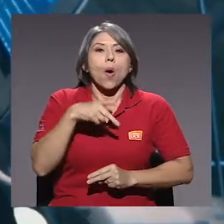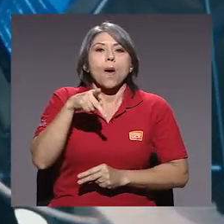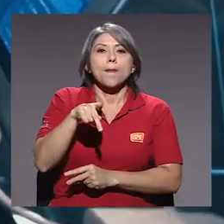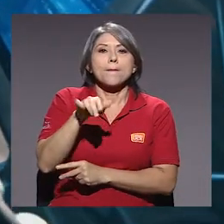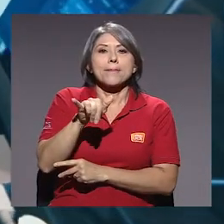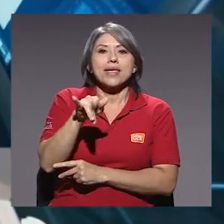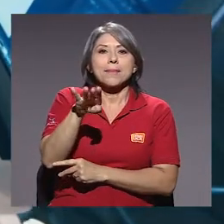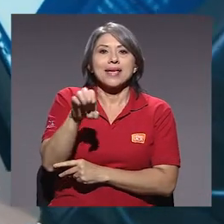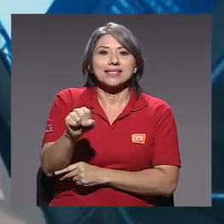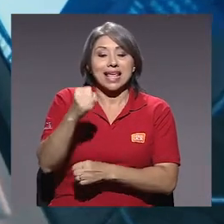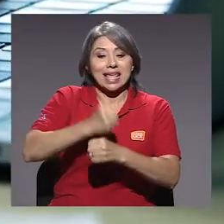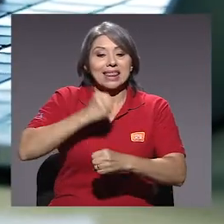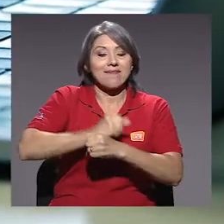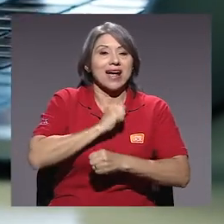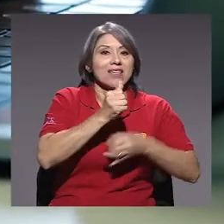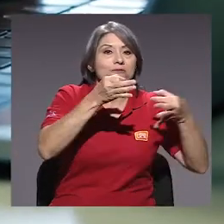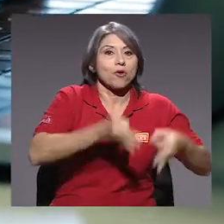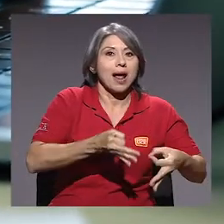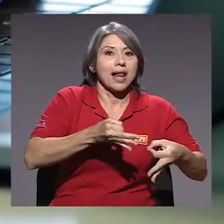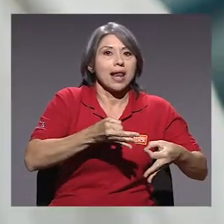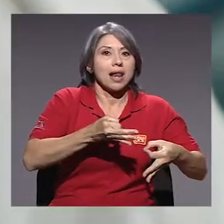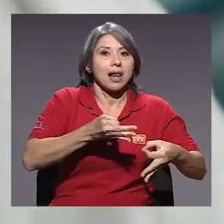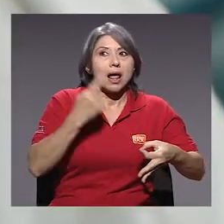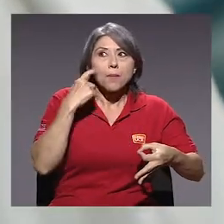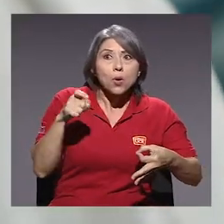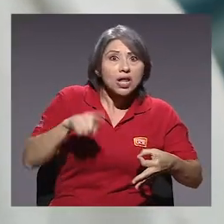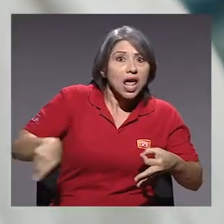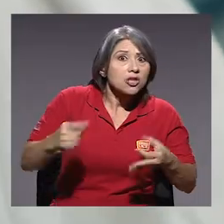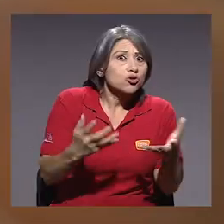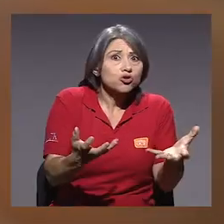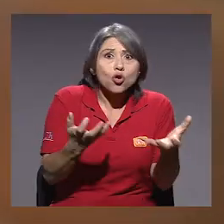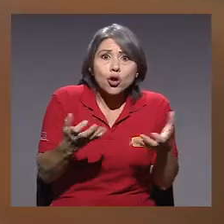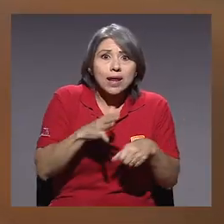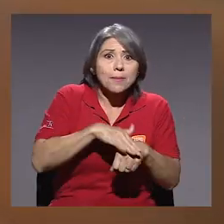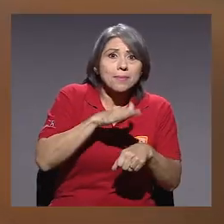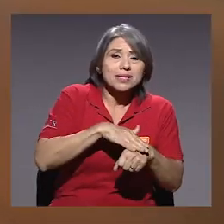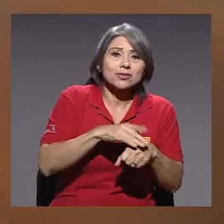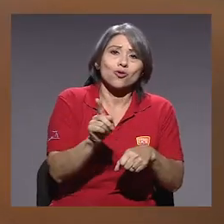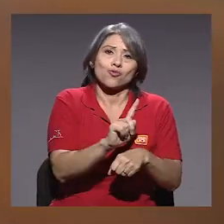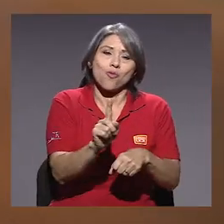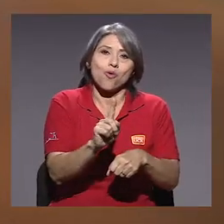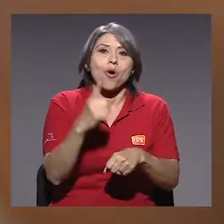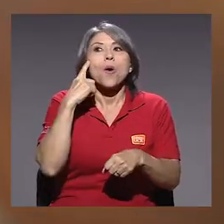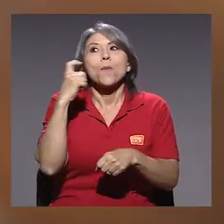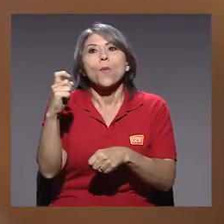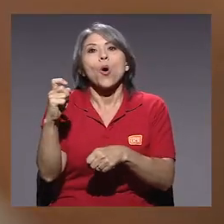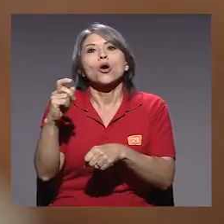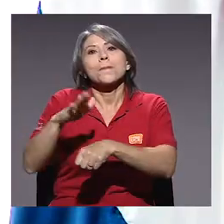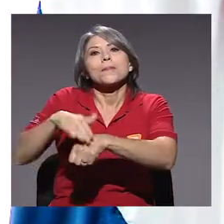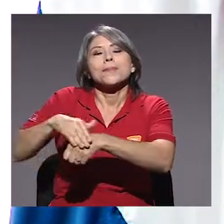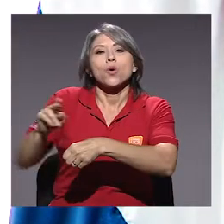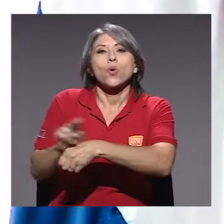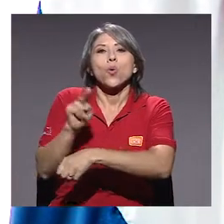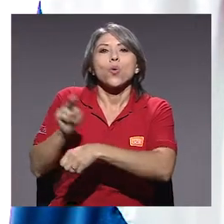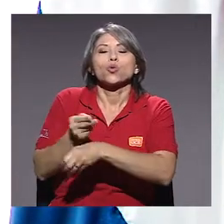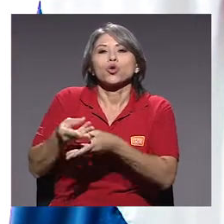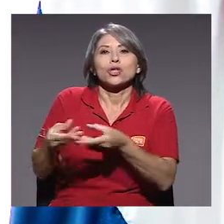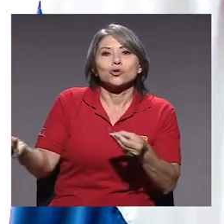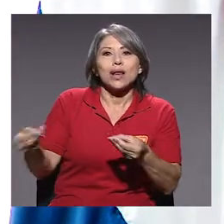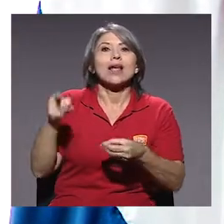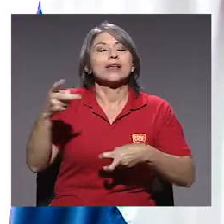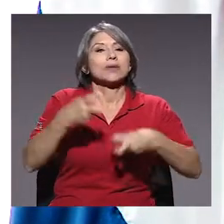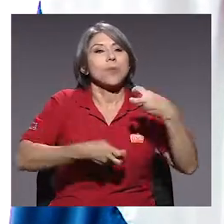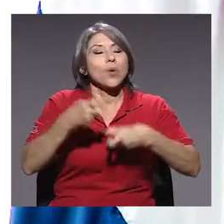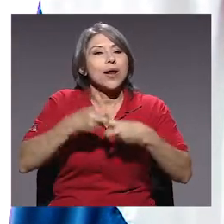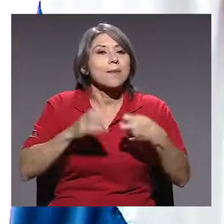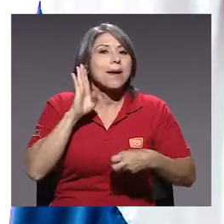que trabajan en el marco de la informalidad no porque no se quieran sacar la patente, sino por el uso de suelo. Es un problema que sí tenemos